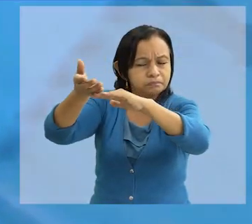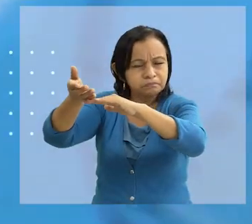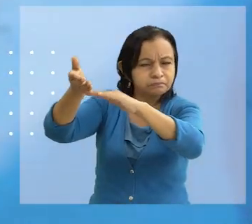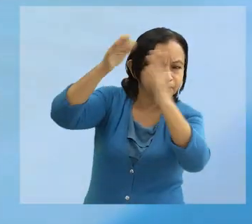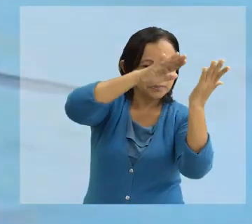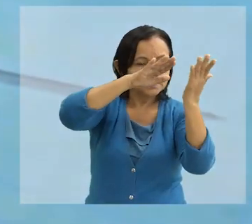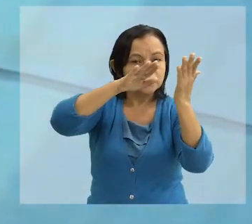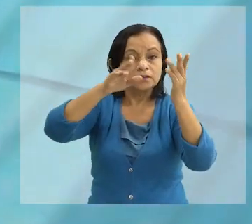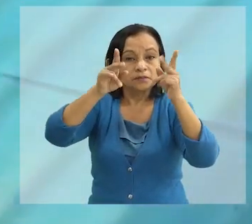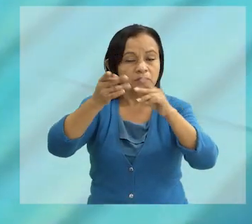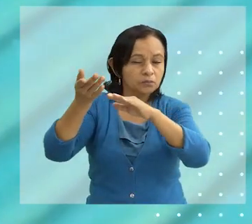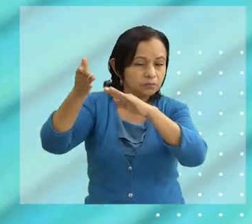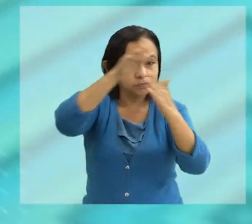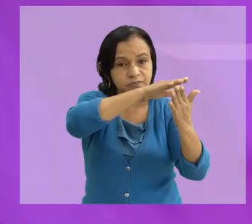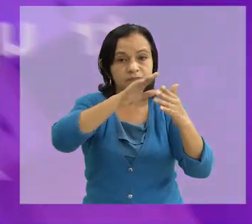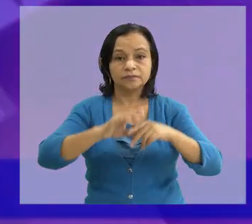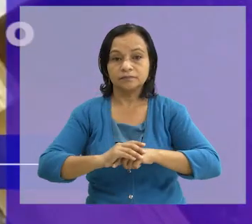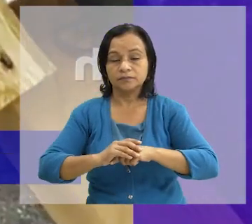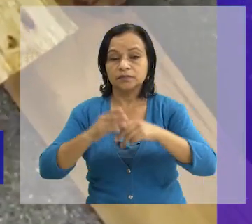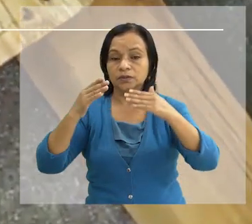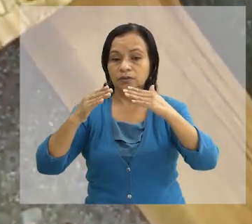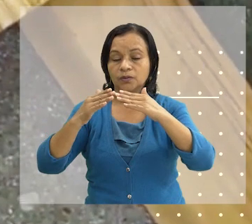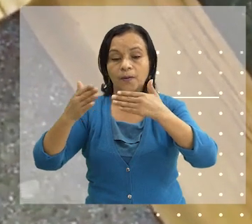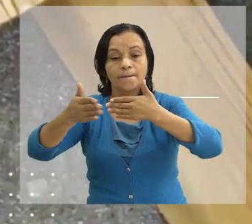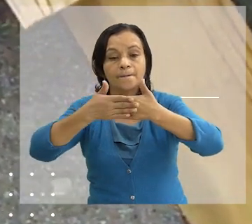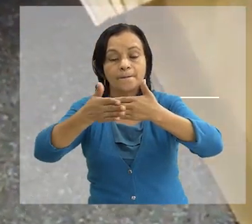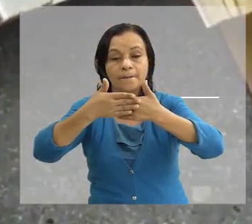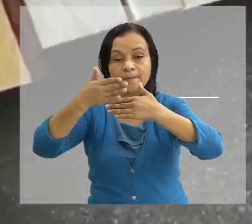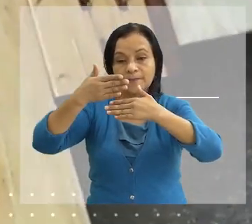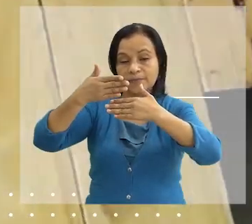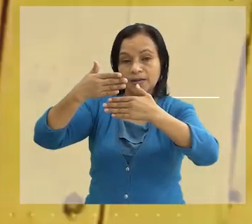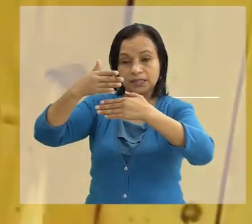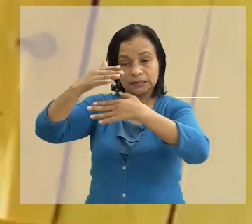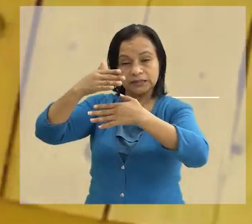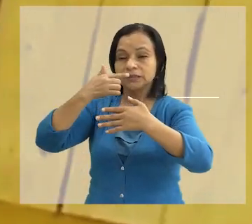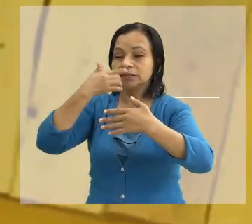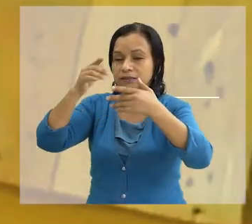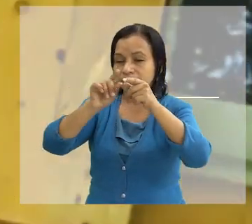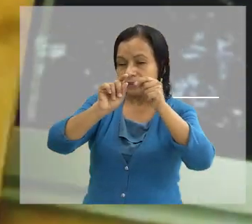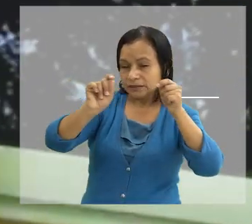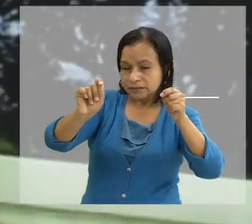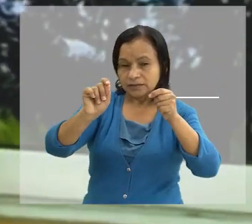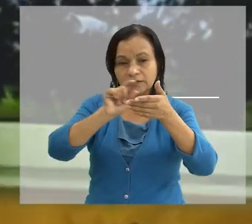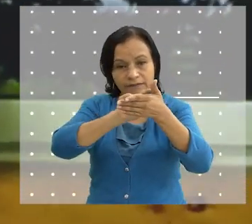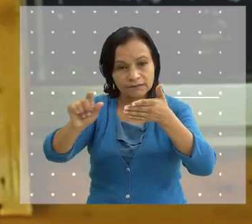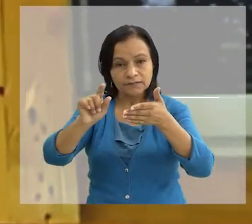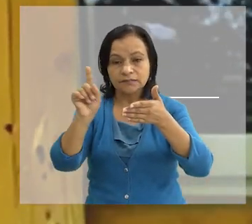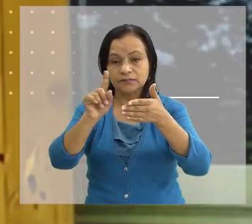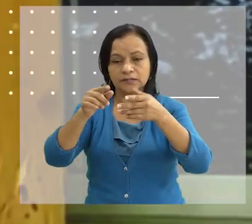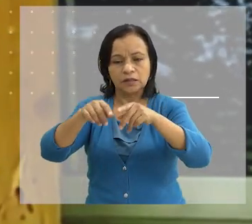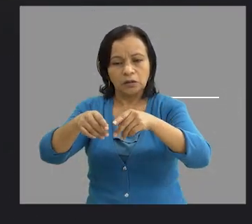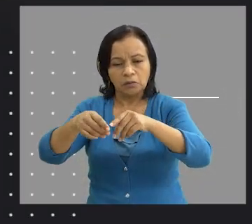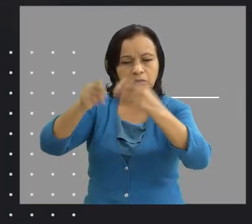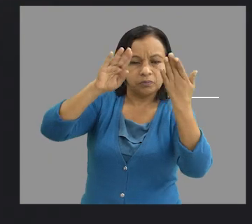puedan salir disparados con las rachas de viento Reforcemos puertas y ventanas de vidrios con madera y cinta adhesiva Evitando que